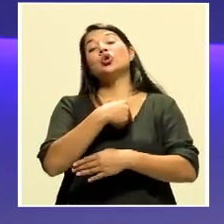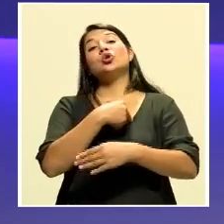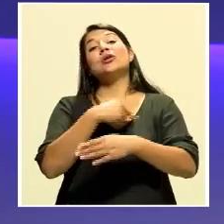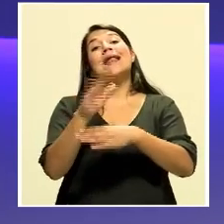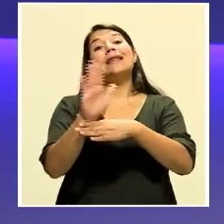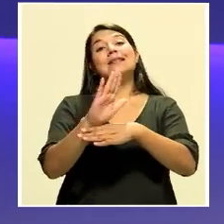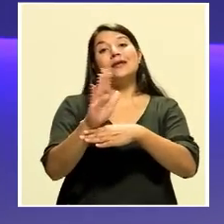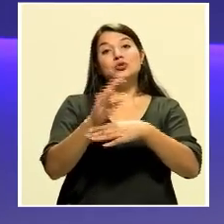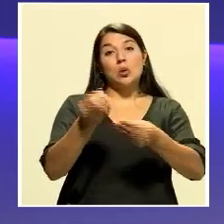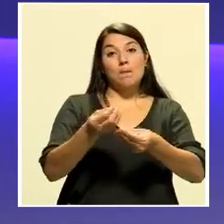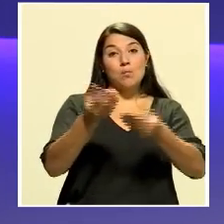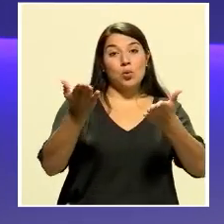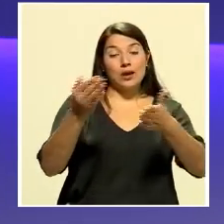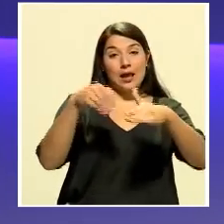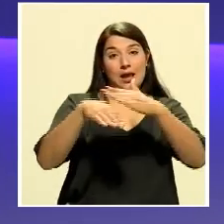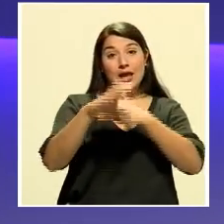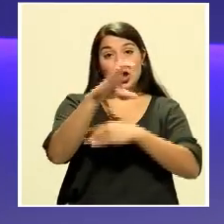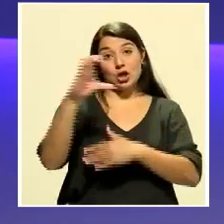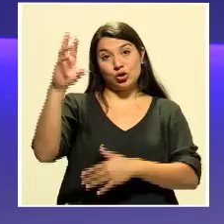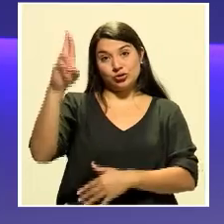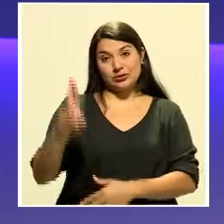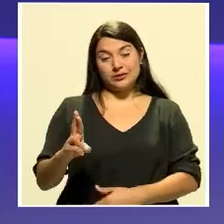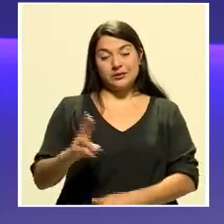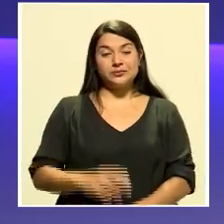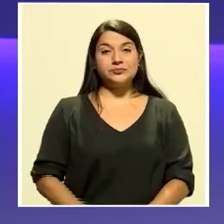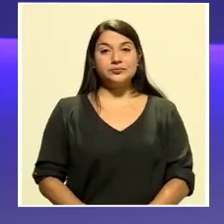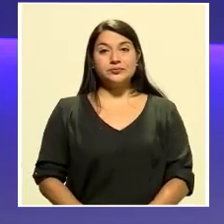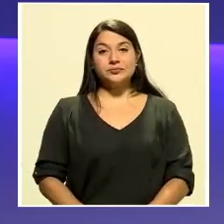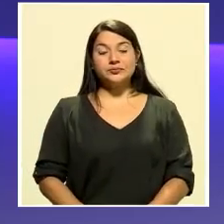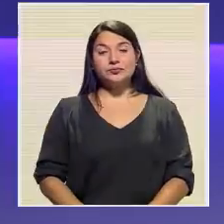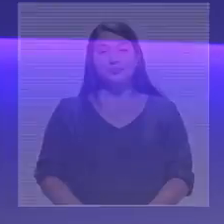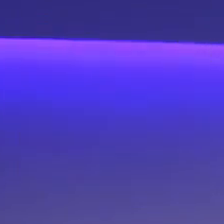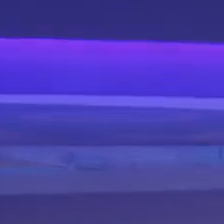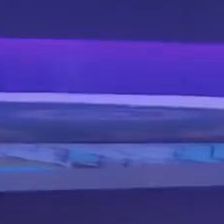Somos la Televisión Pública de Costa Rica.